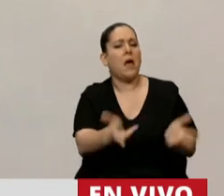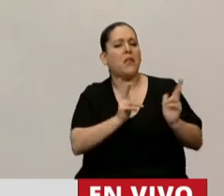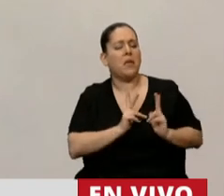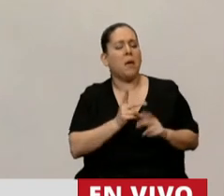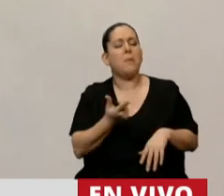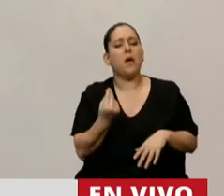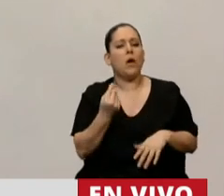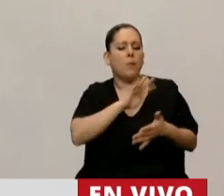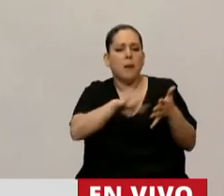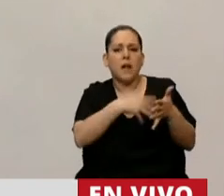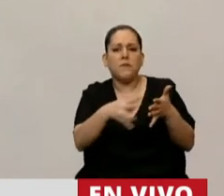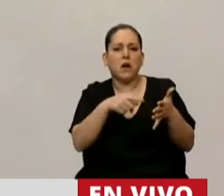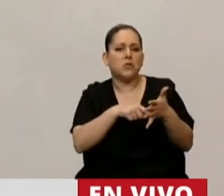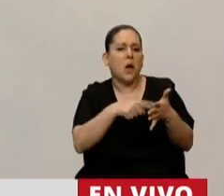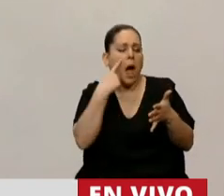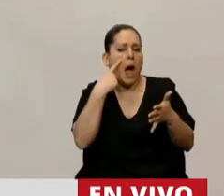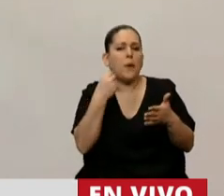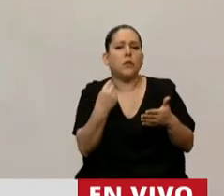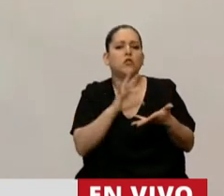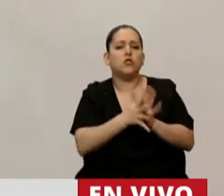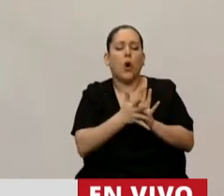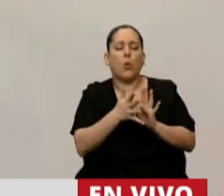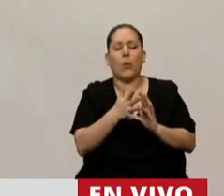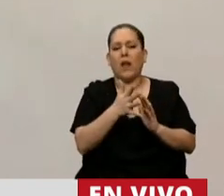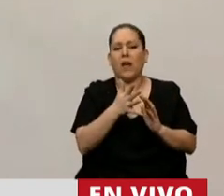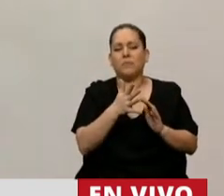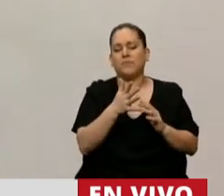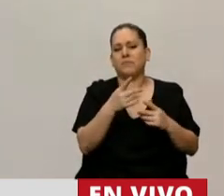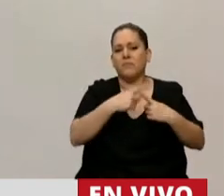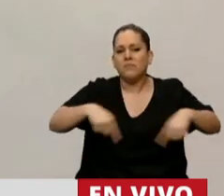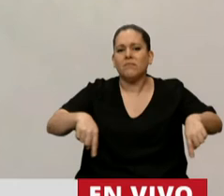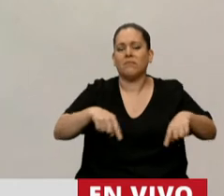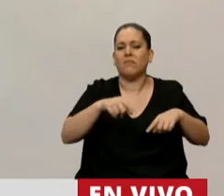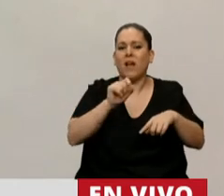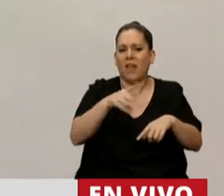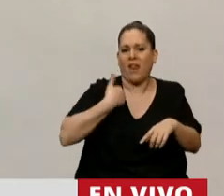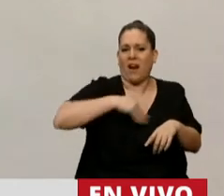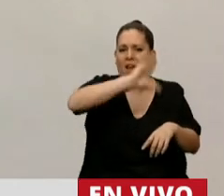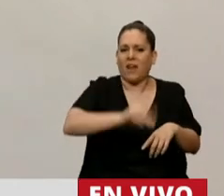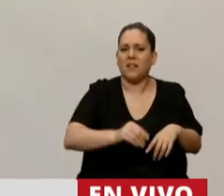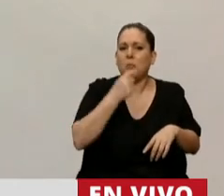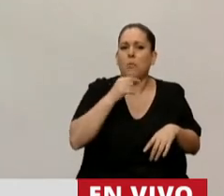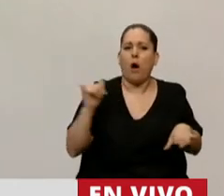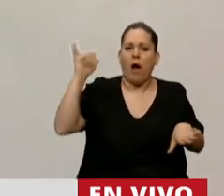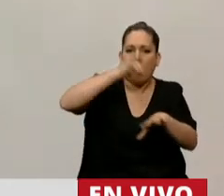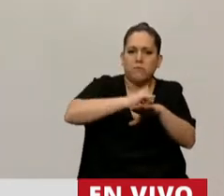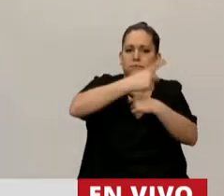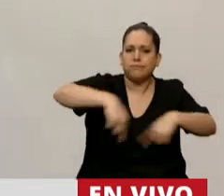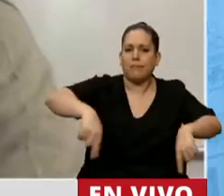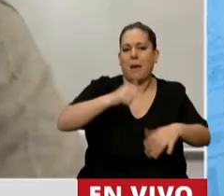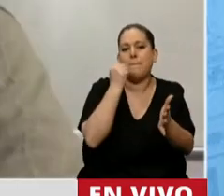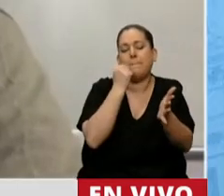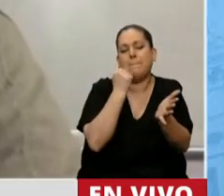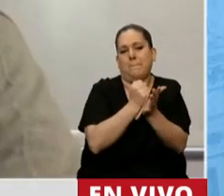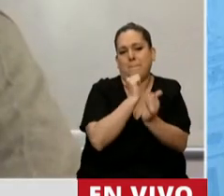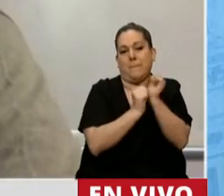vigente de la habilitación de la aeronavegación comercial en la Argentina para todas las compañías aéreas, las que están